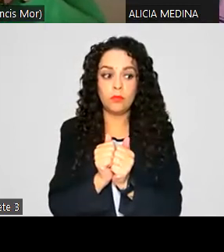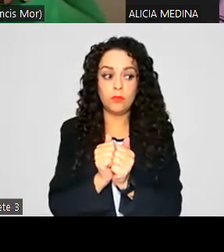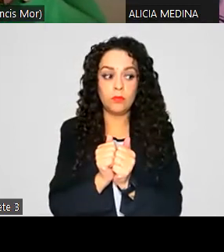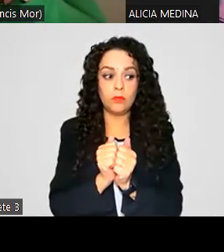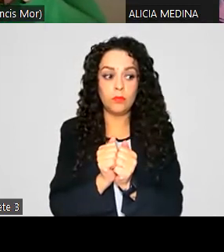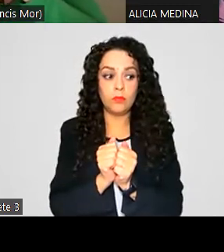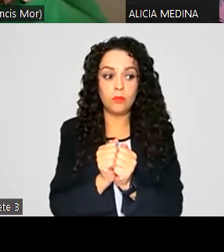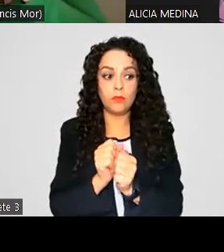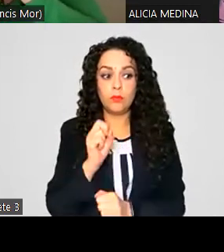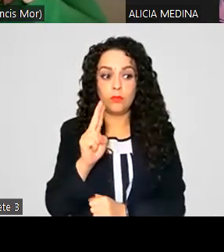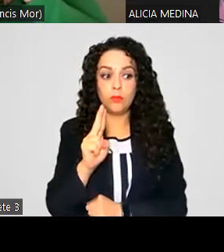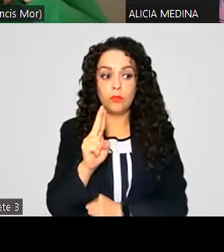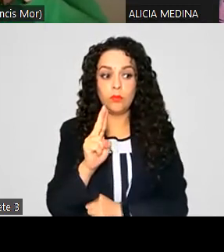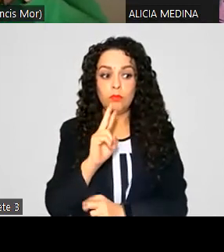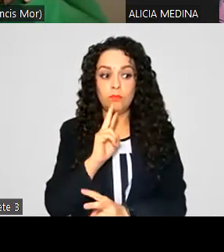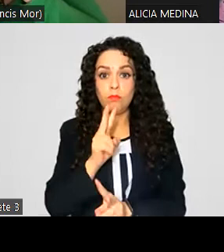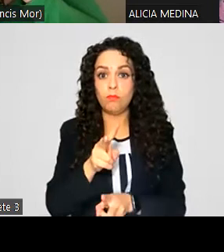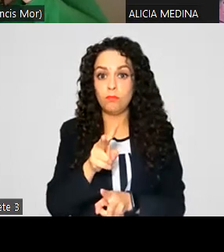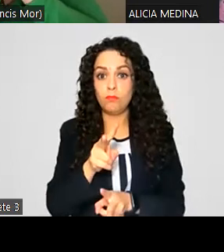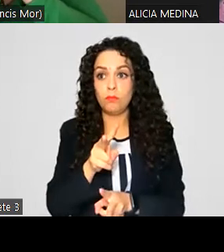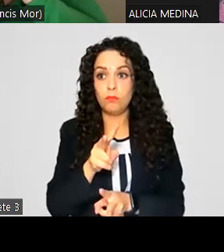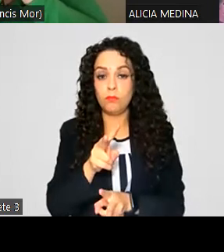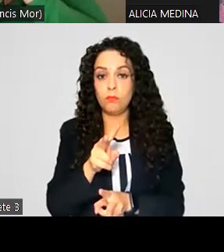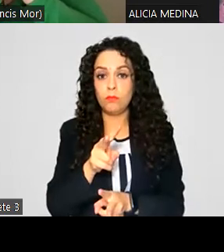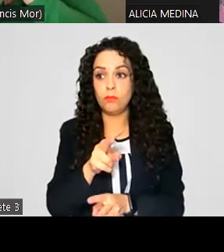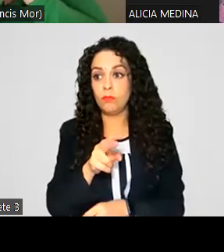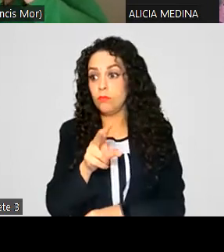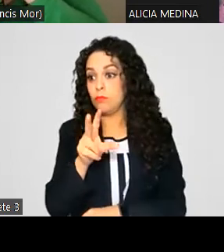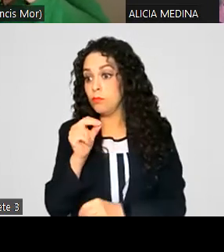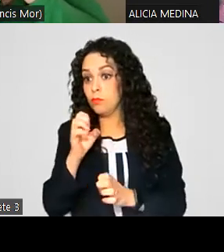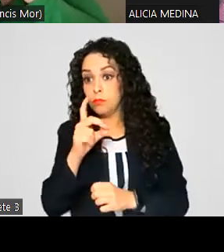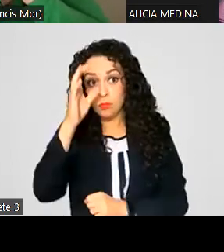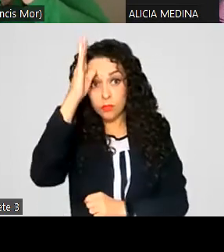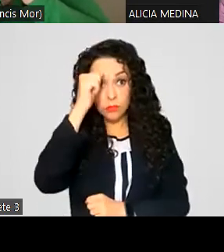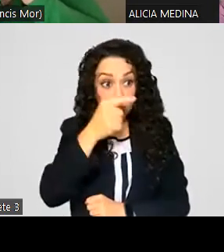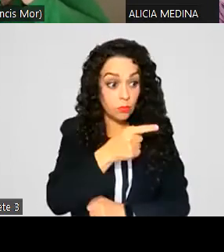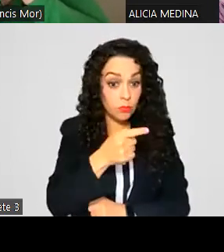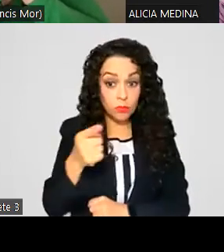¿Hay alguna diputada en contra de la aprobación de esta orden del día?